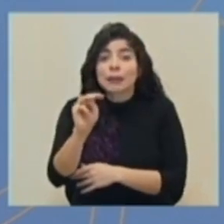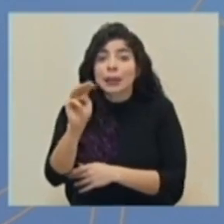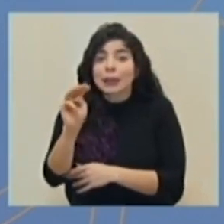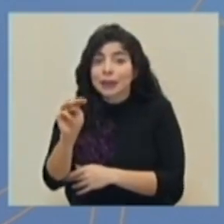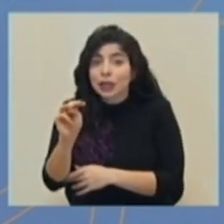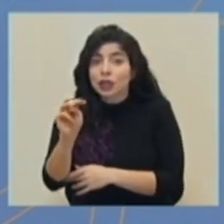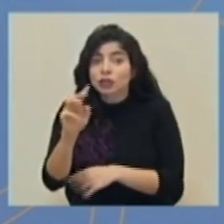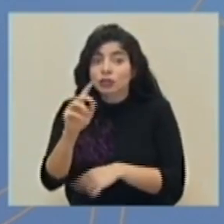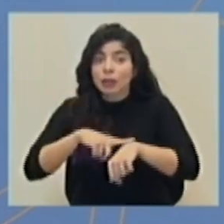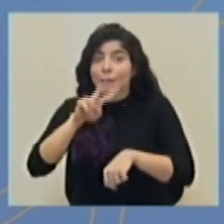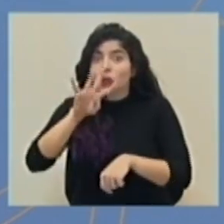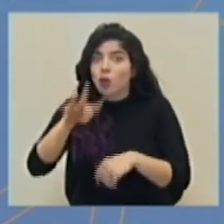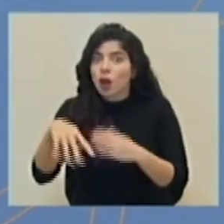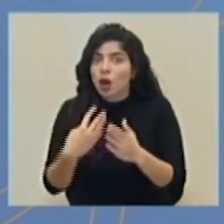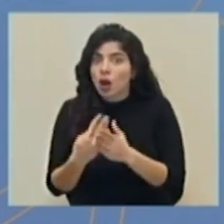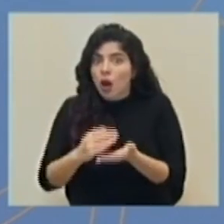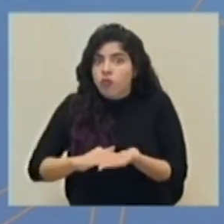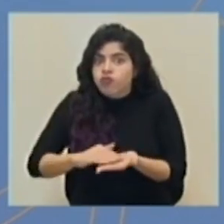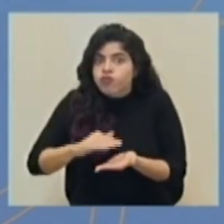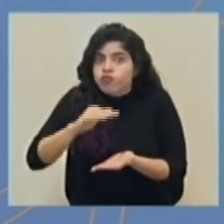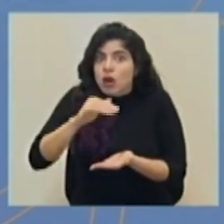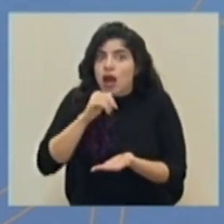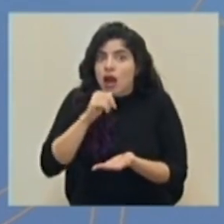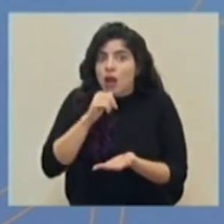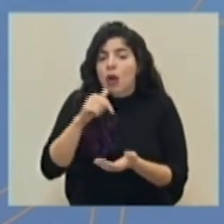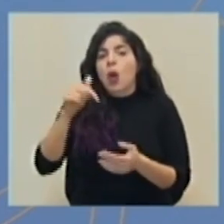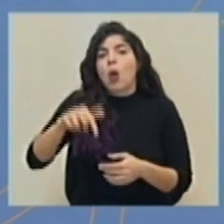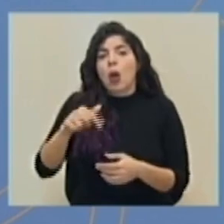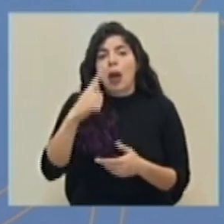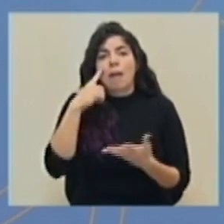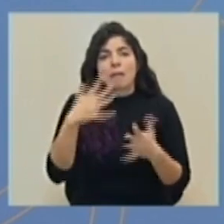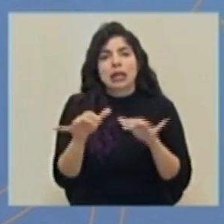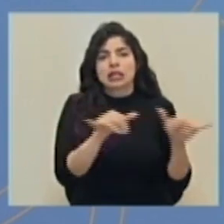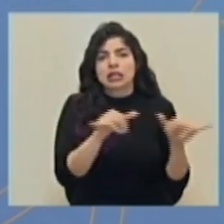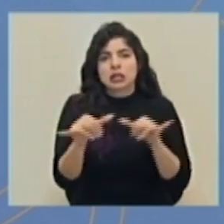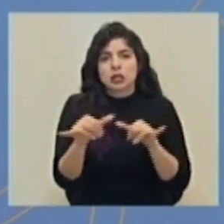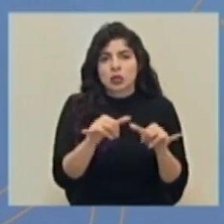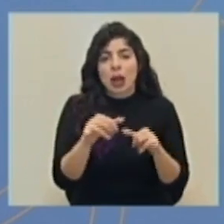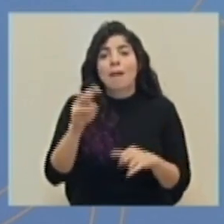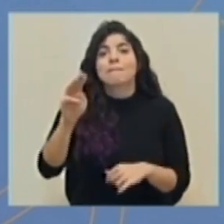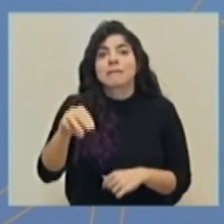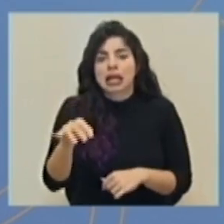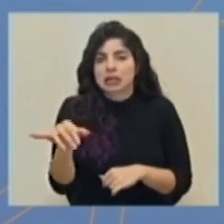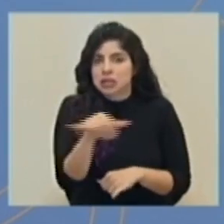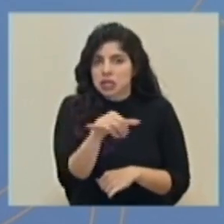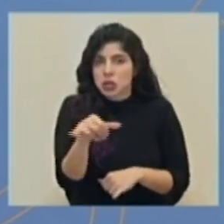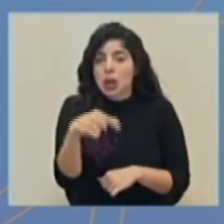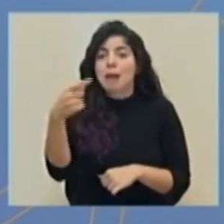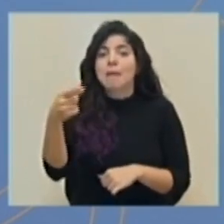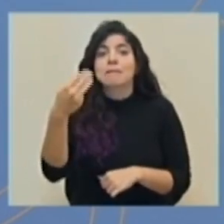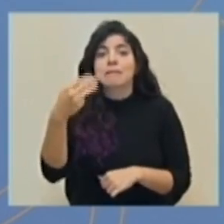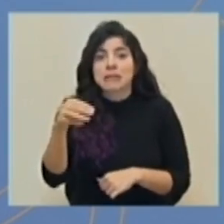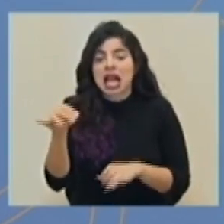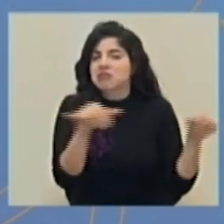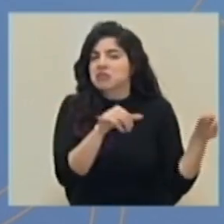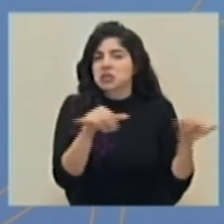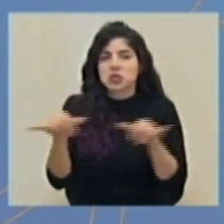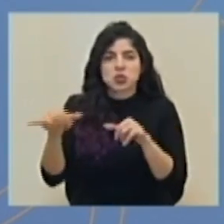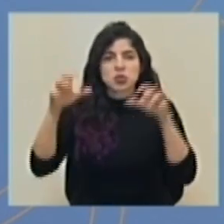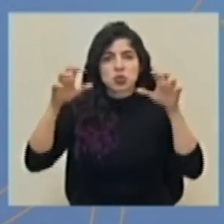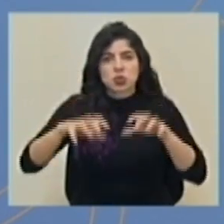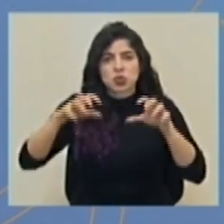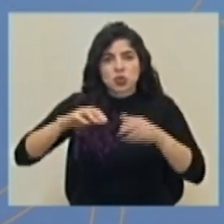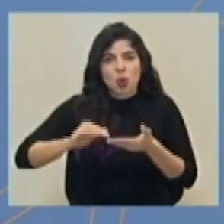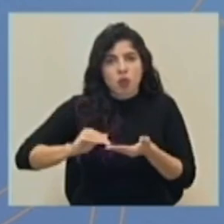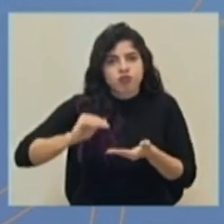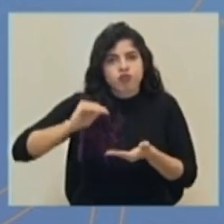y esa es la cantidad de lluvias que estamos previendo para el día de hoy, día martes, y muy probablemente también el día miércoles. Así que ha